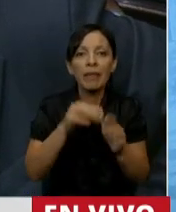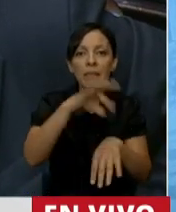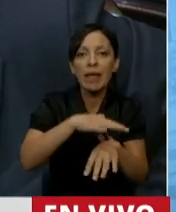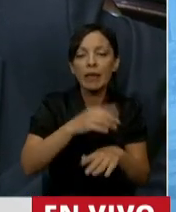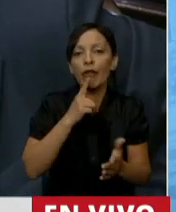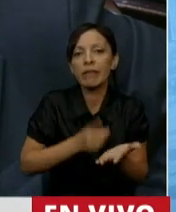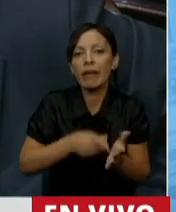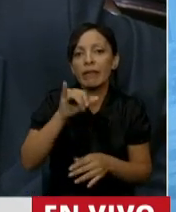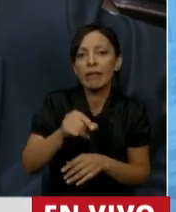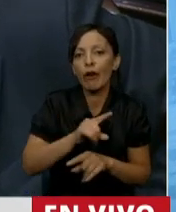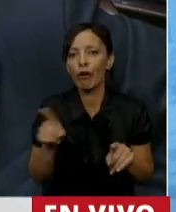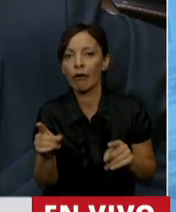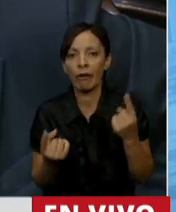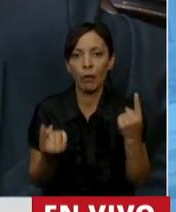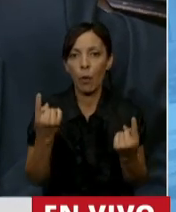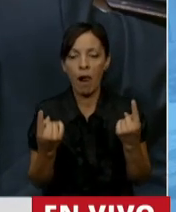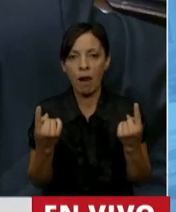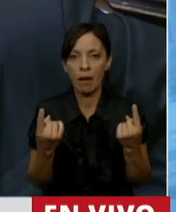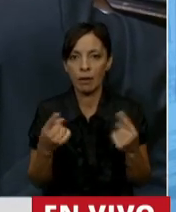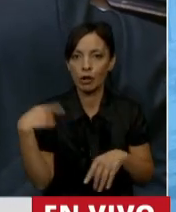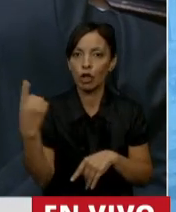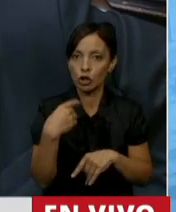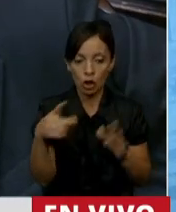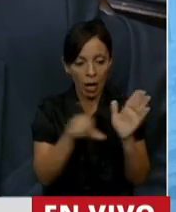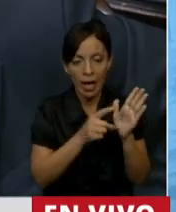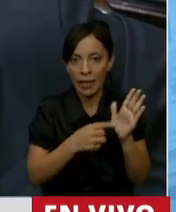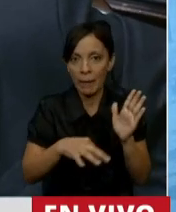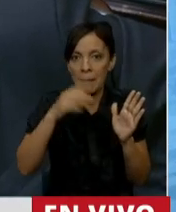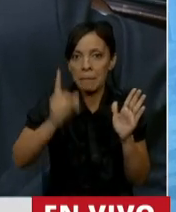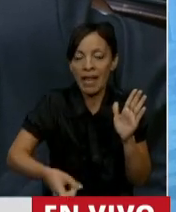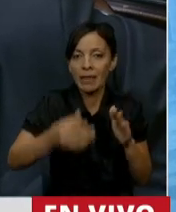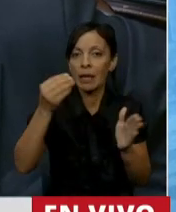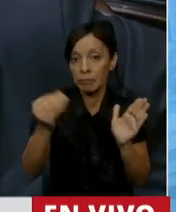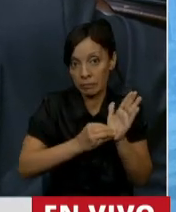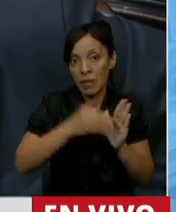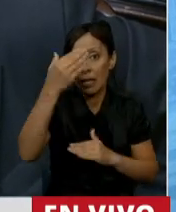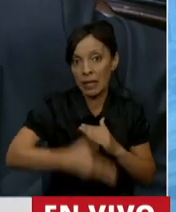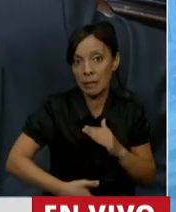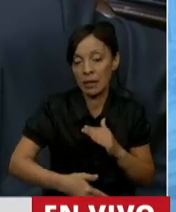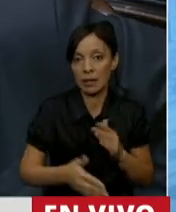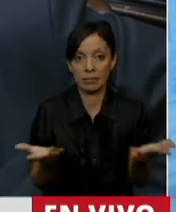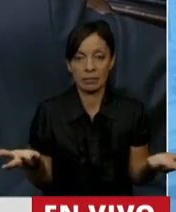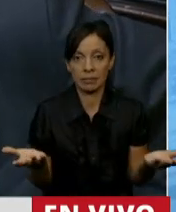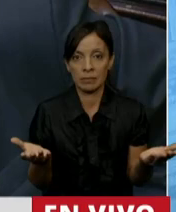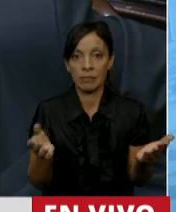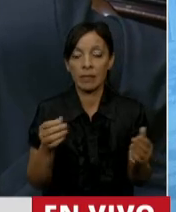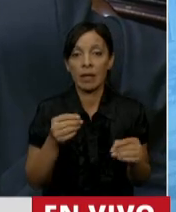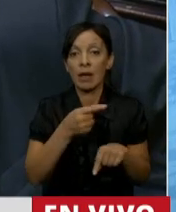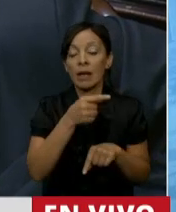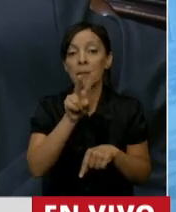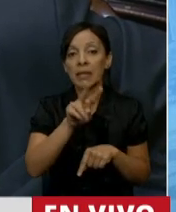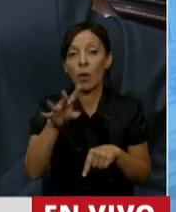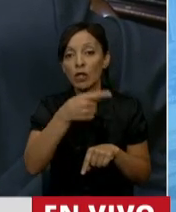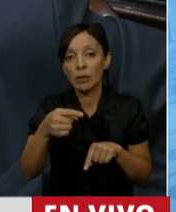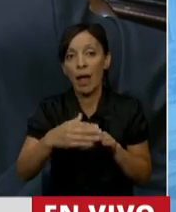decidir una cosa o la otra. Deberíamos, por ley, poner un límite para evitar que haya ni un solo caso posterior a